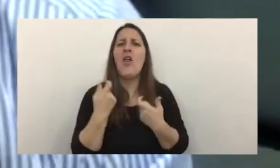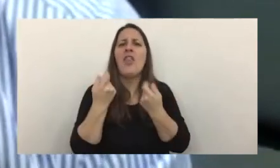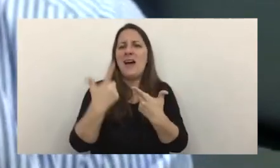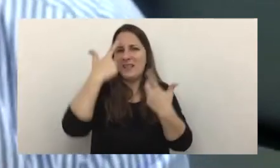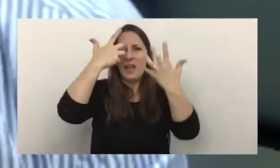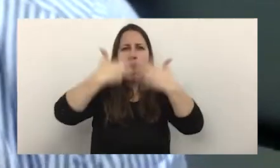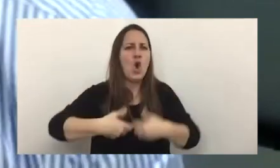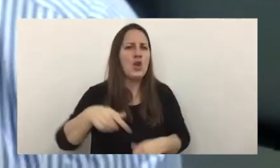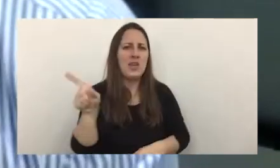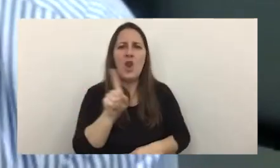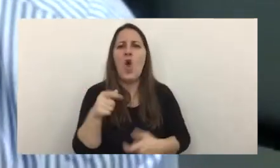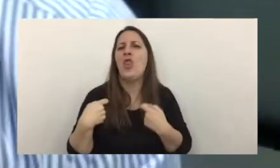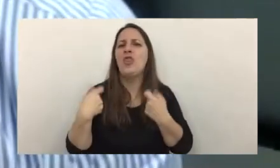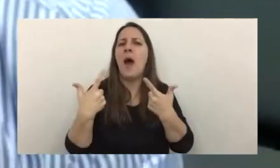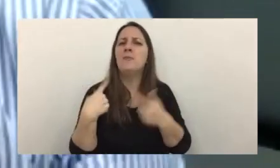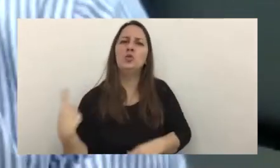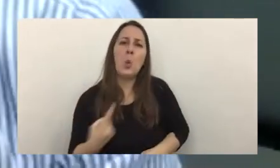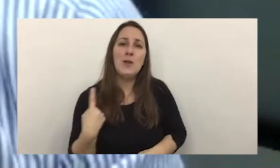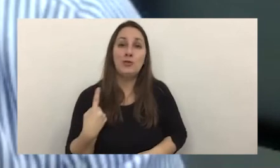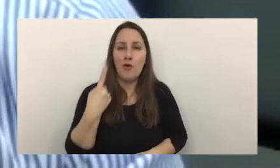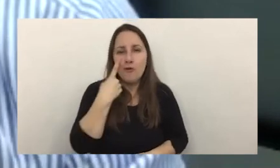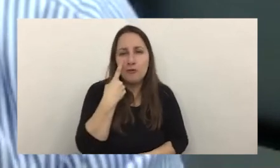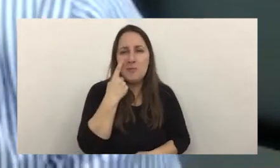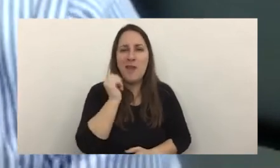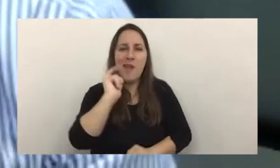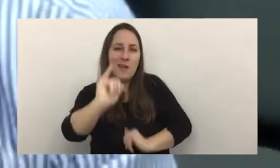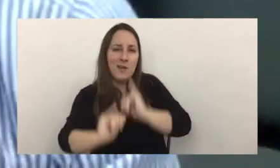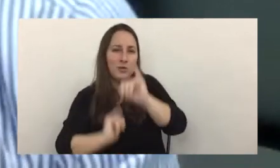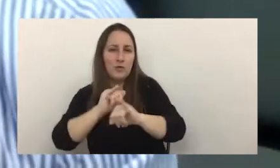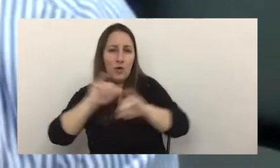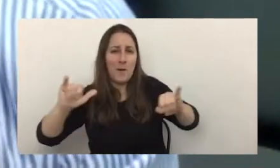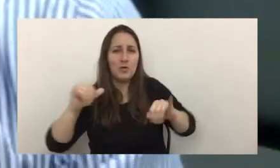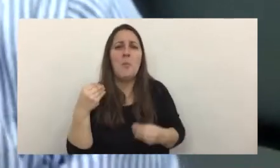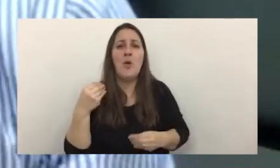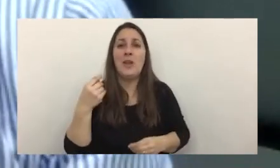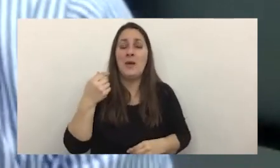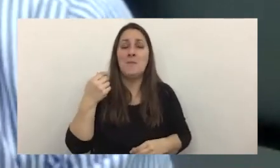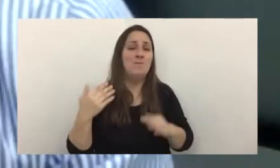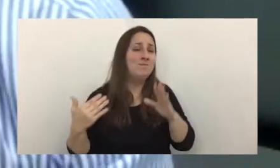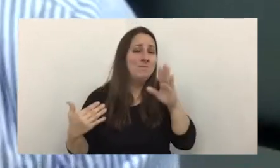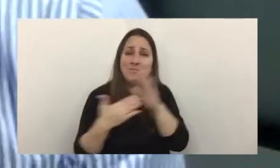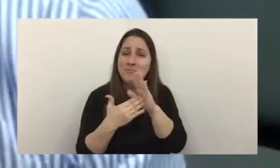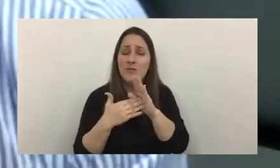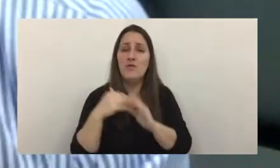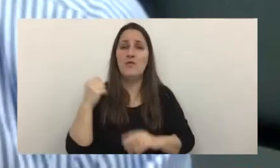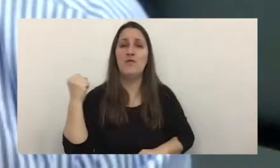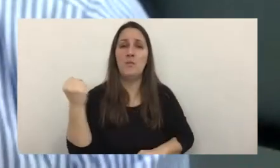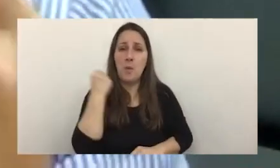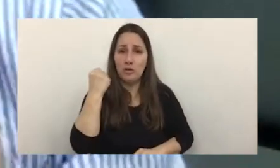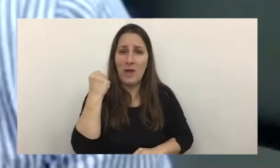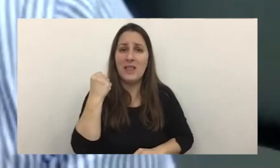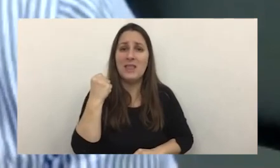ofrecemos conocimiento porque acá el kit de la cuestión el punto de inflexión es